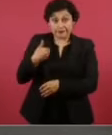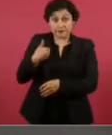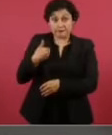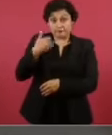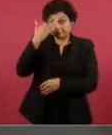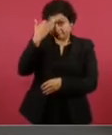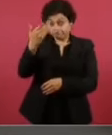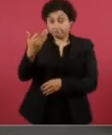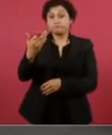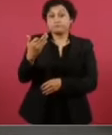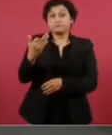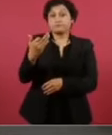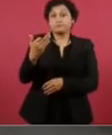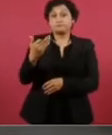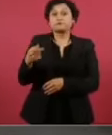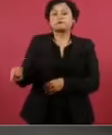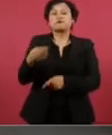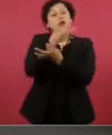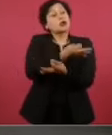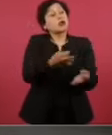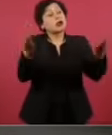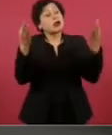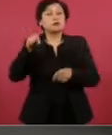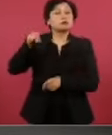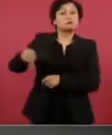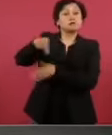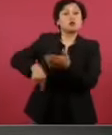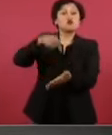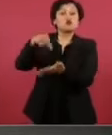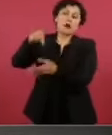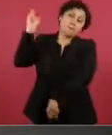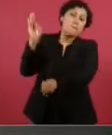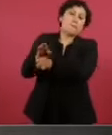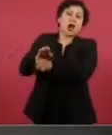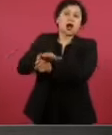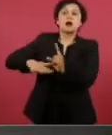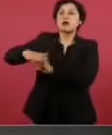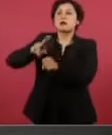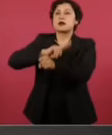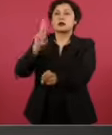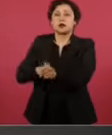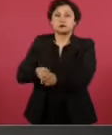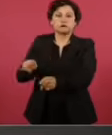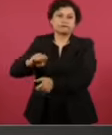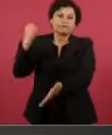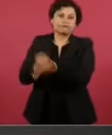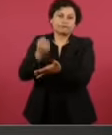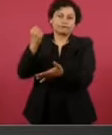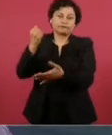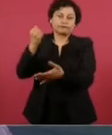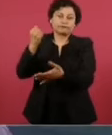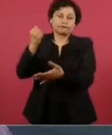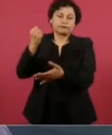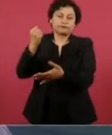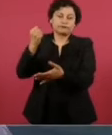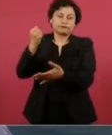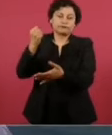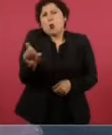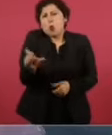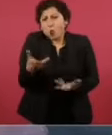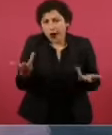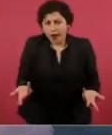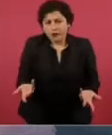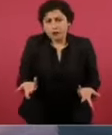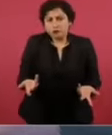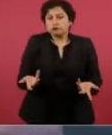se declare zona natural protegida. ¿Eso cuándo podríamos saber? ¿Cuándo sería?